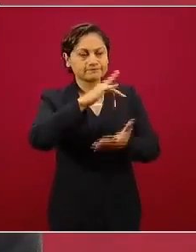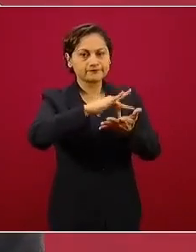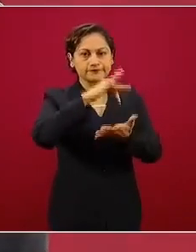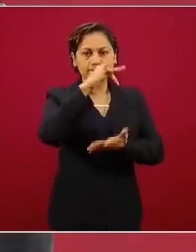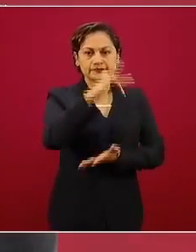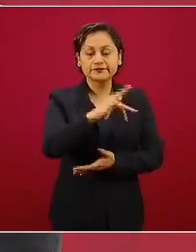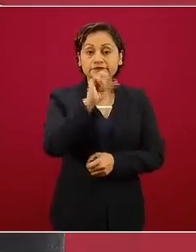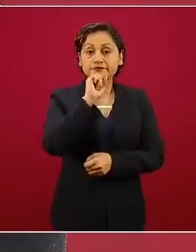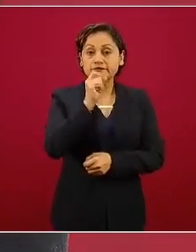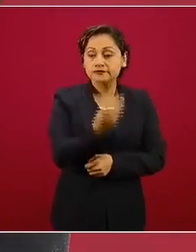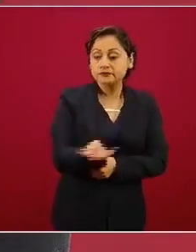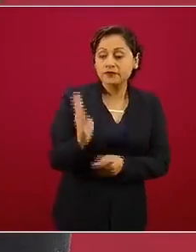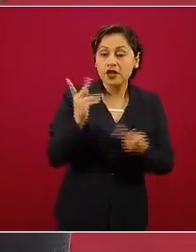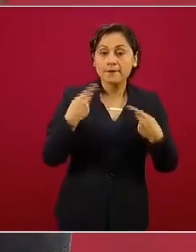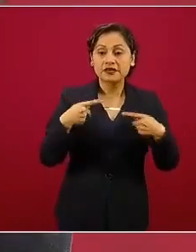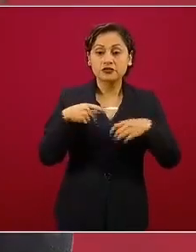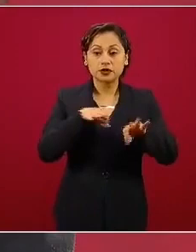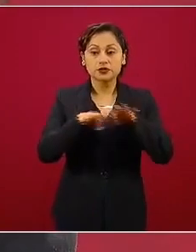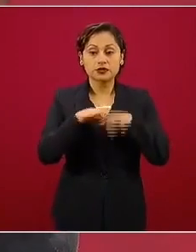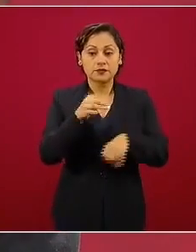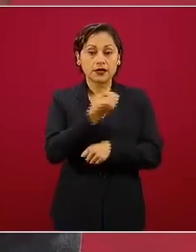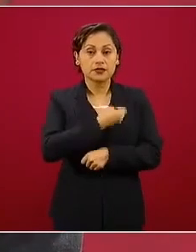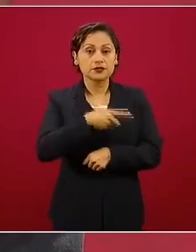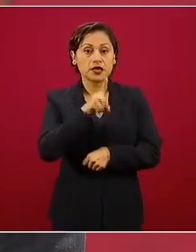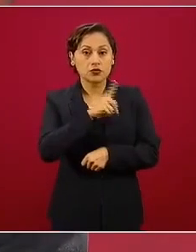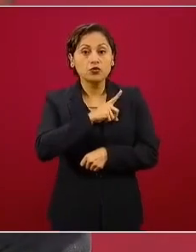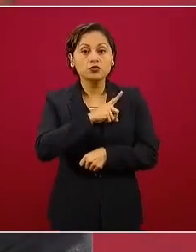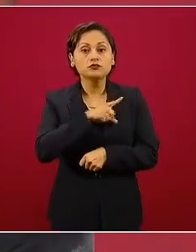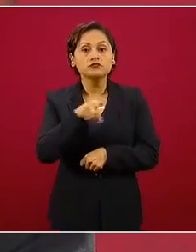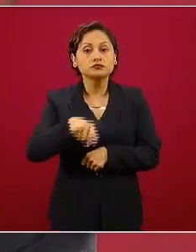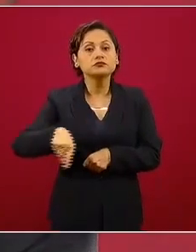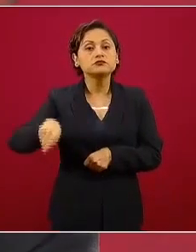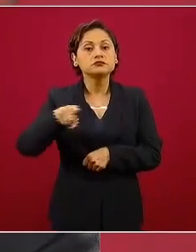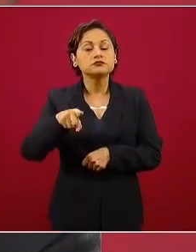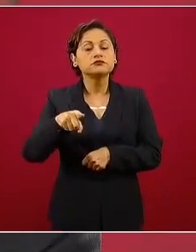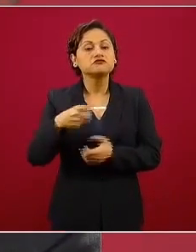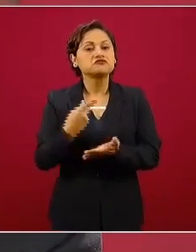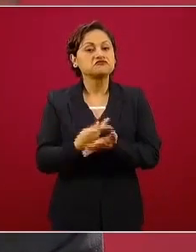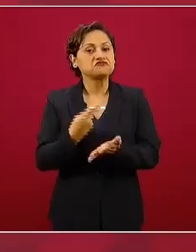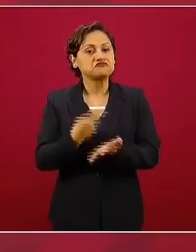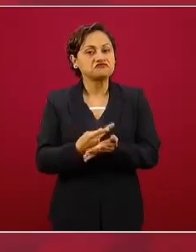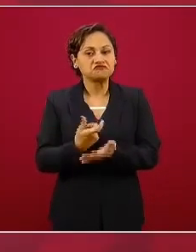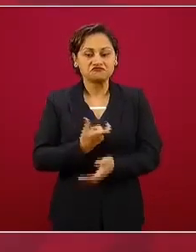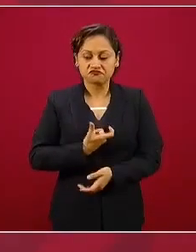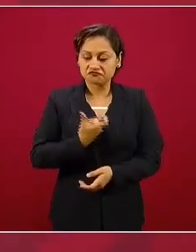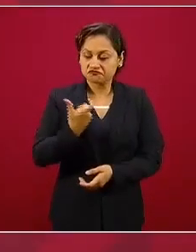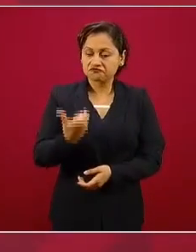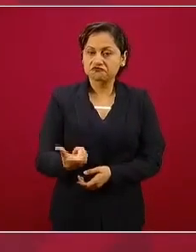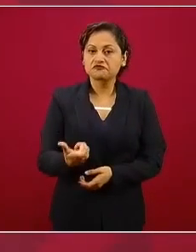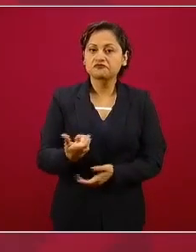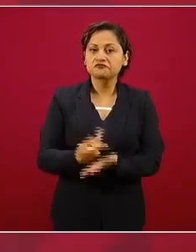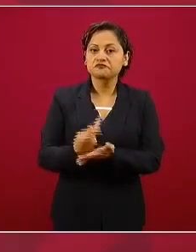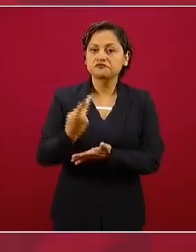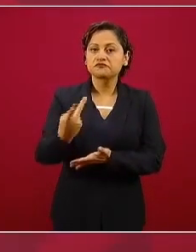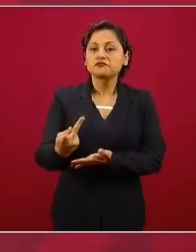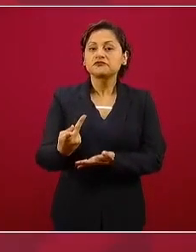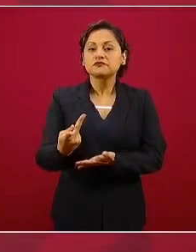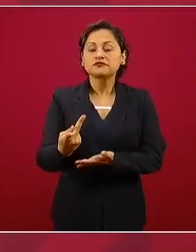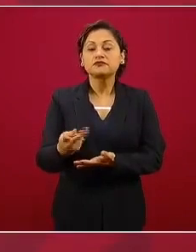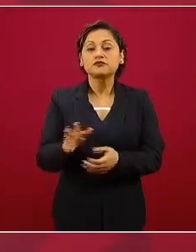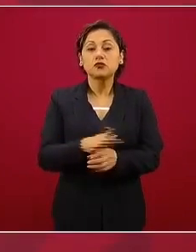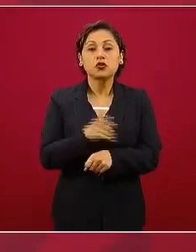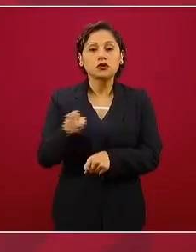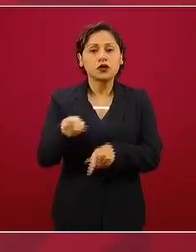siguen ahí en el frente de batalla, arriesgando sus